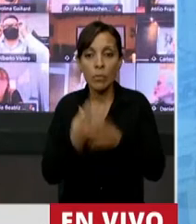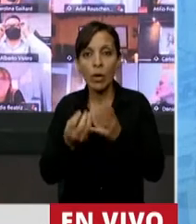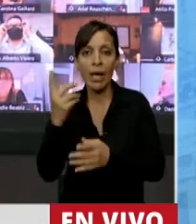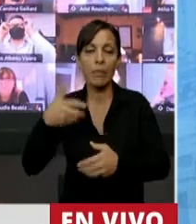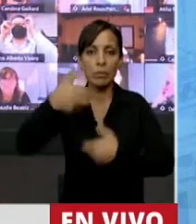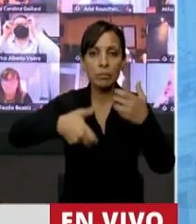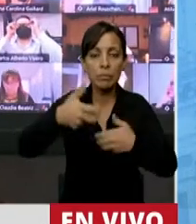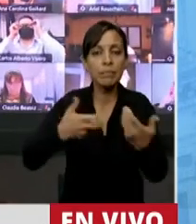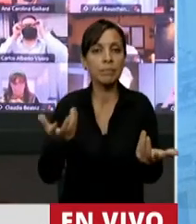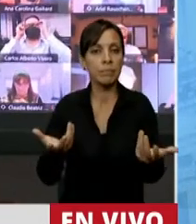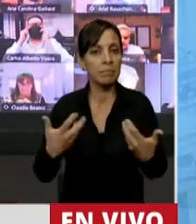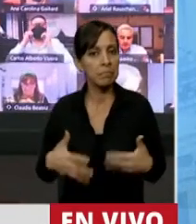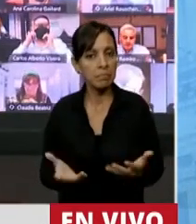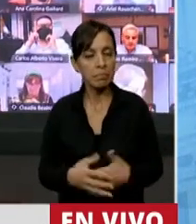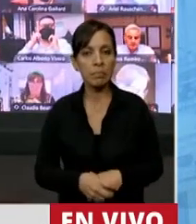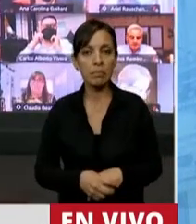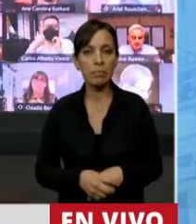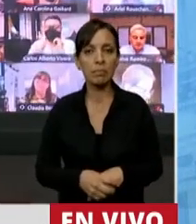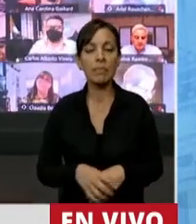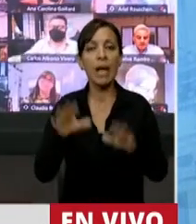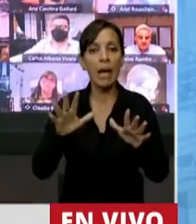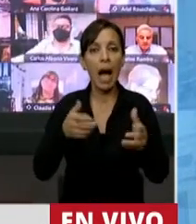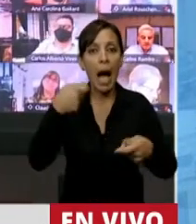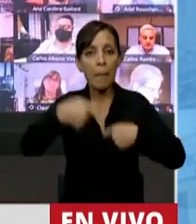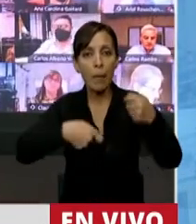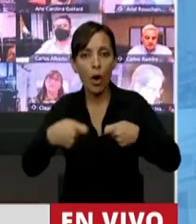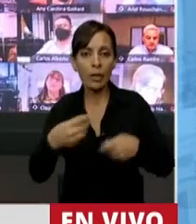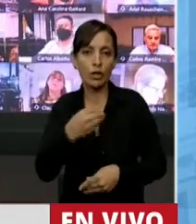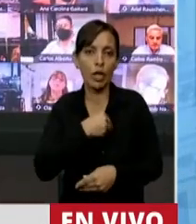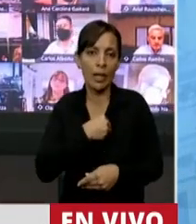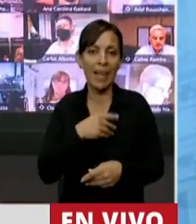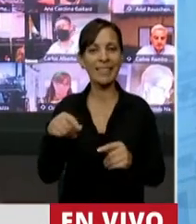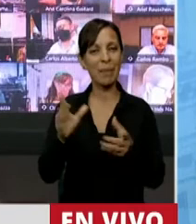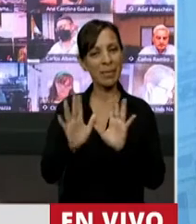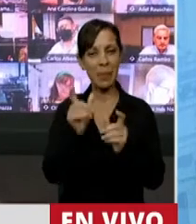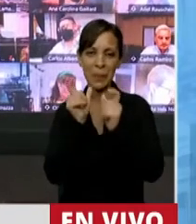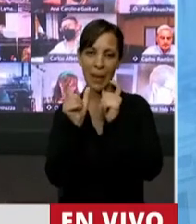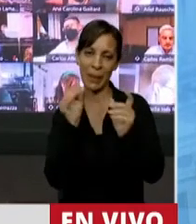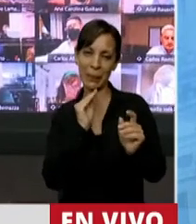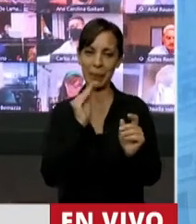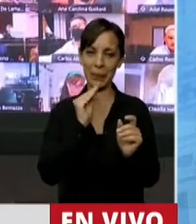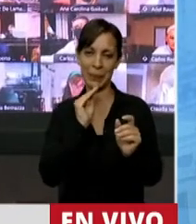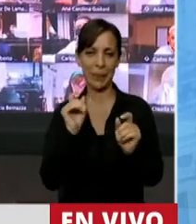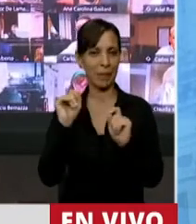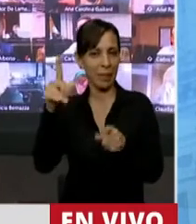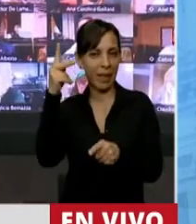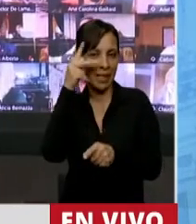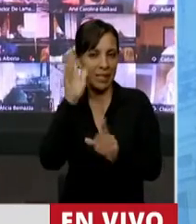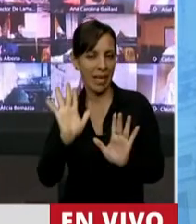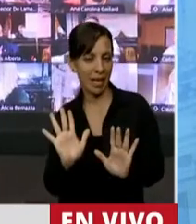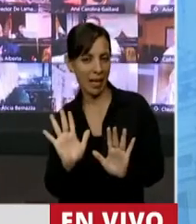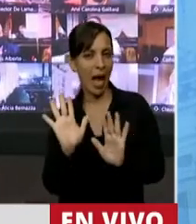genuinas. En ese marco el aporte solidario, siempre estos envoltorios que nos trae el quillerismo,